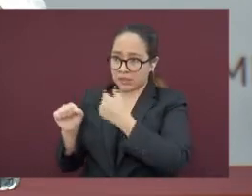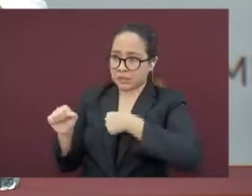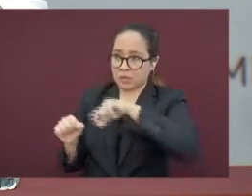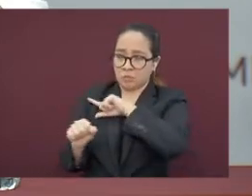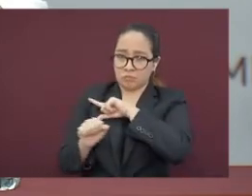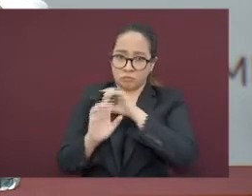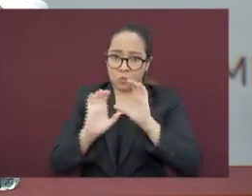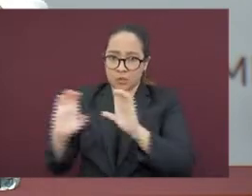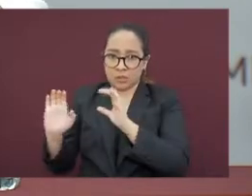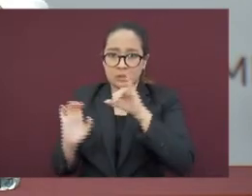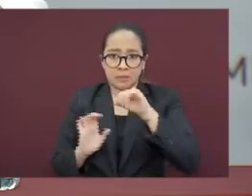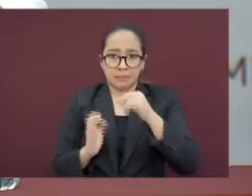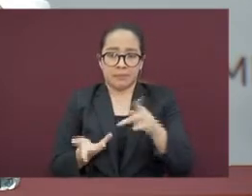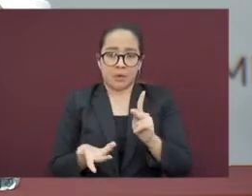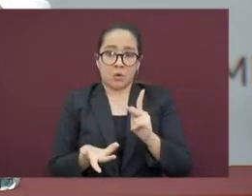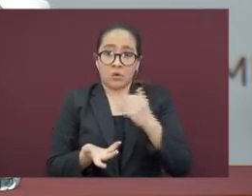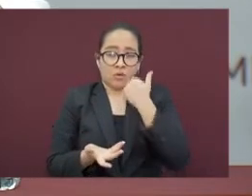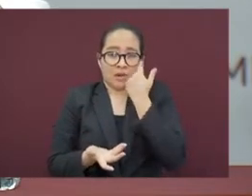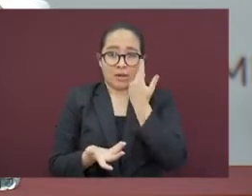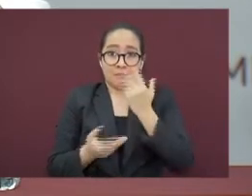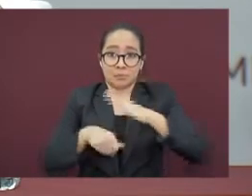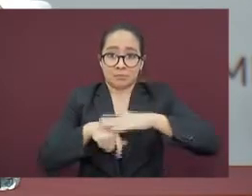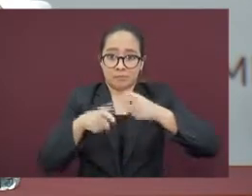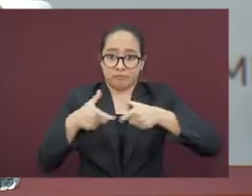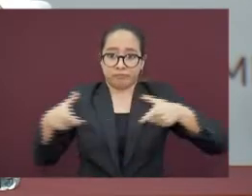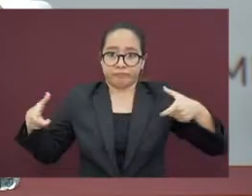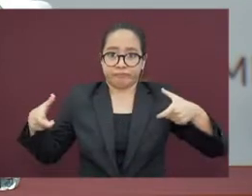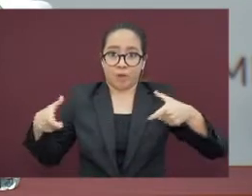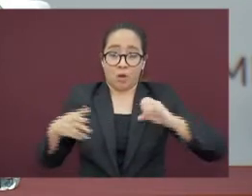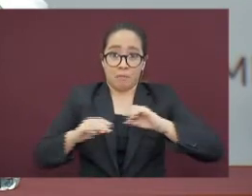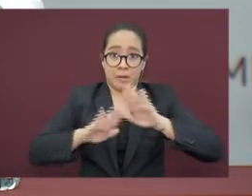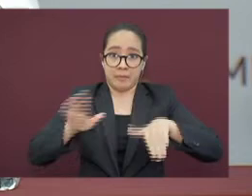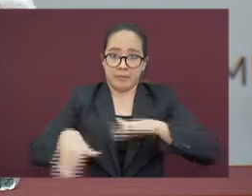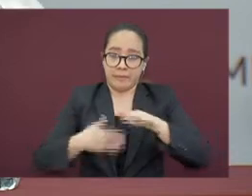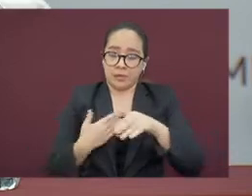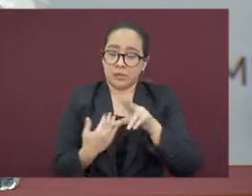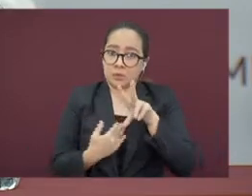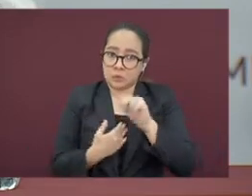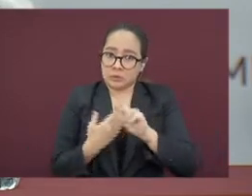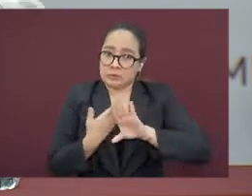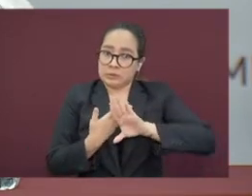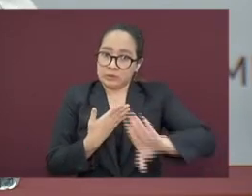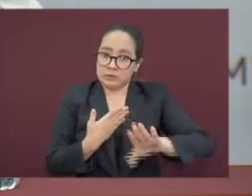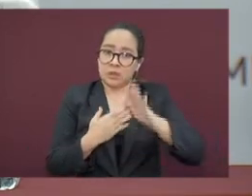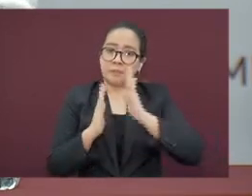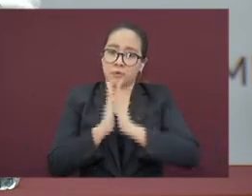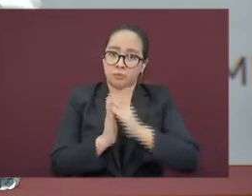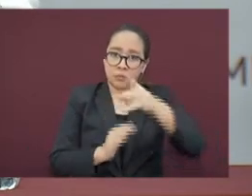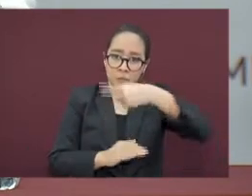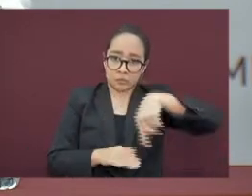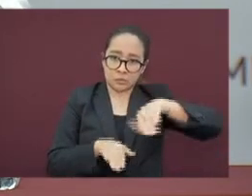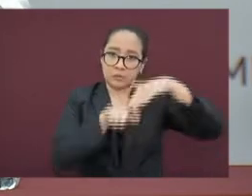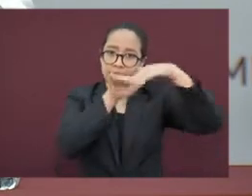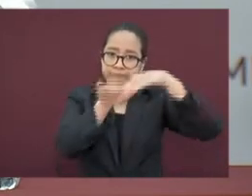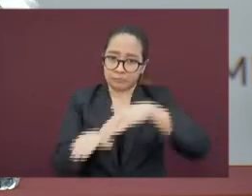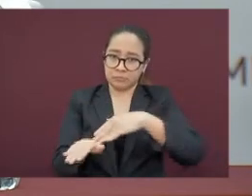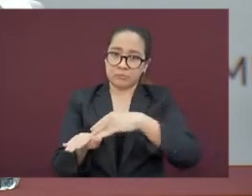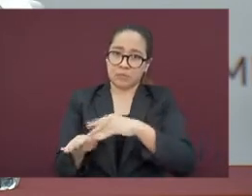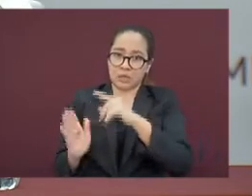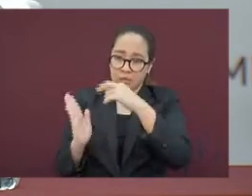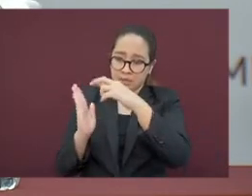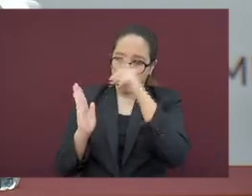casos positivos o, lamentablemente, fallecimientos, deben hacer caso de las recomendaciones